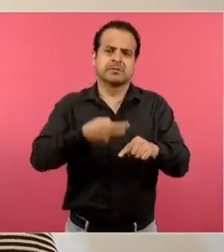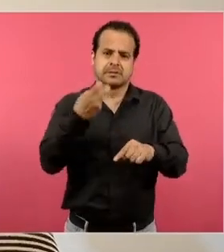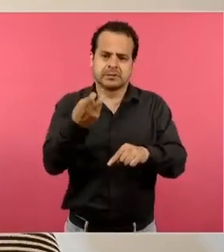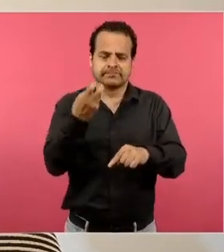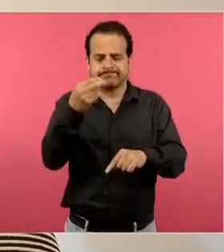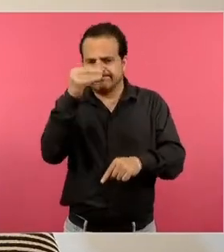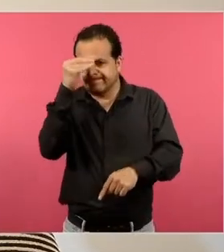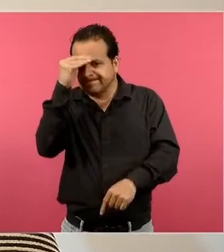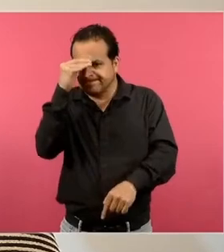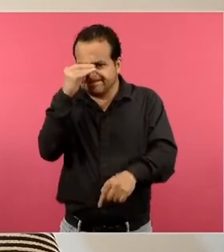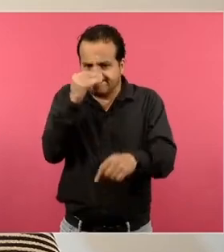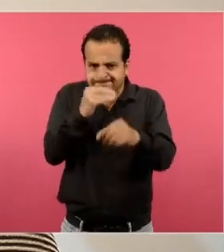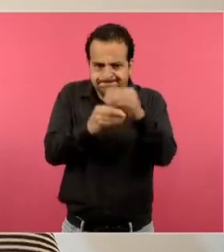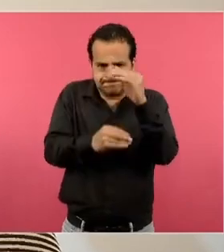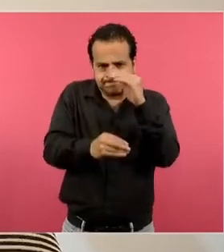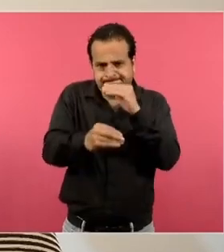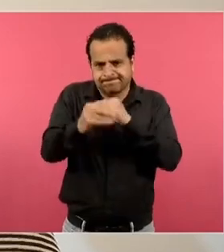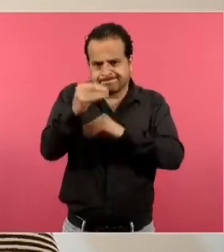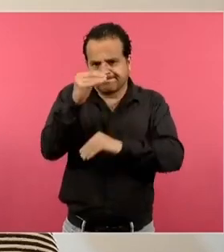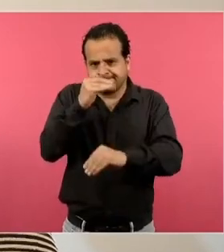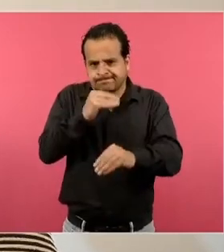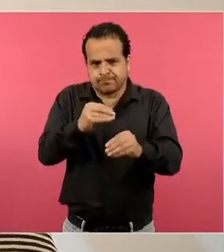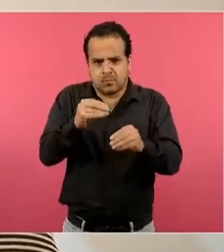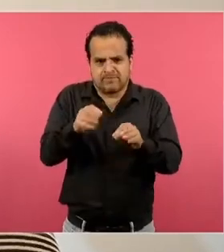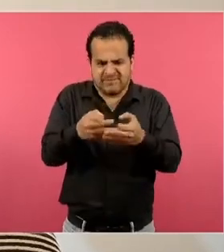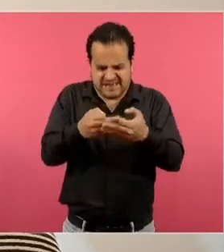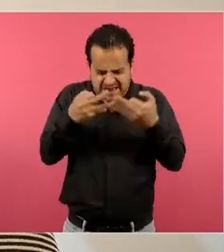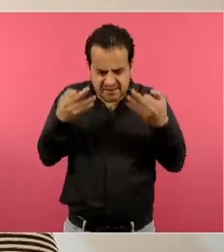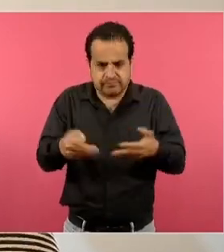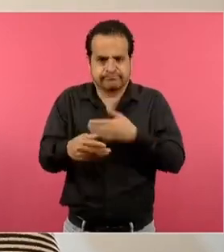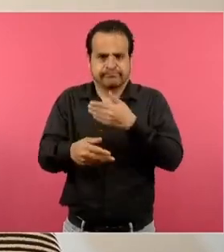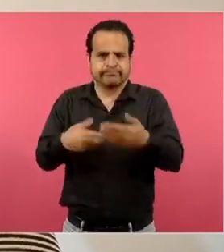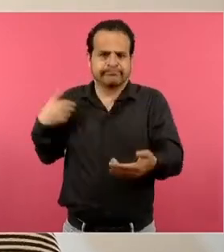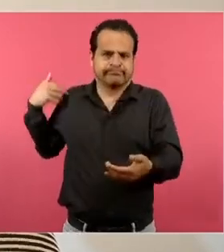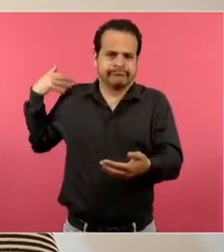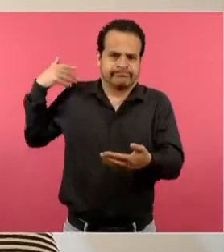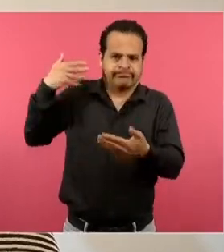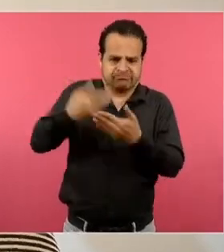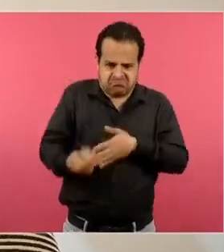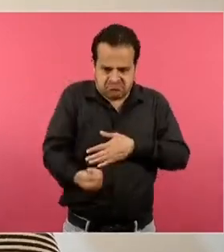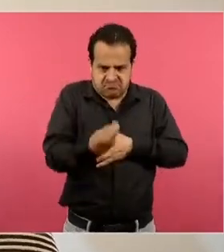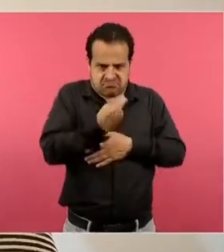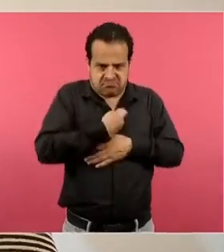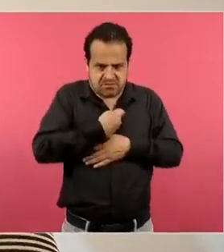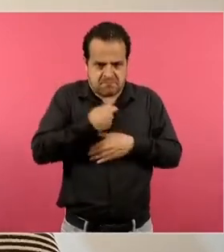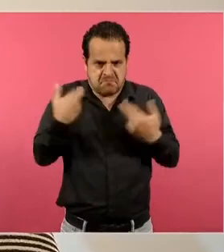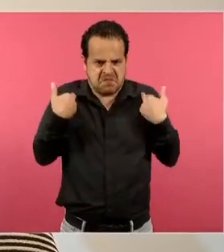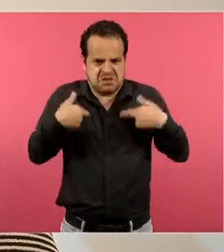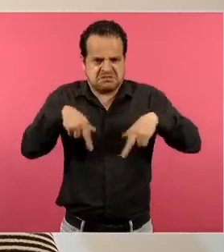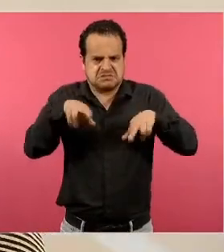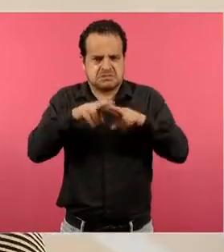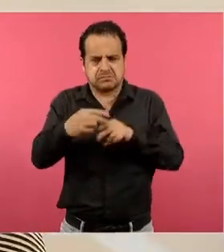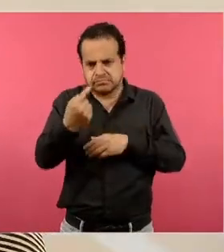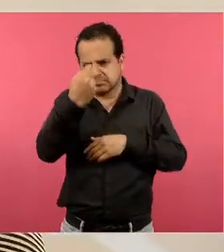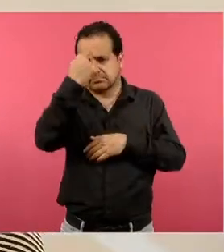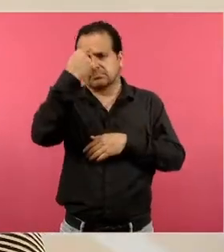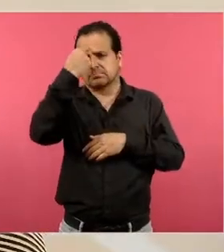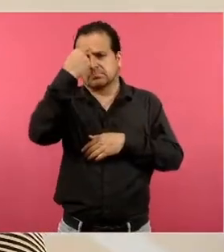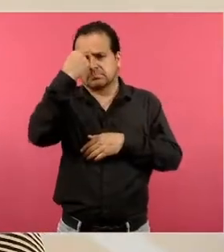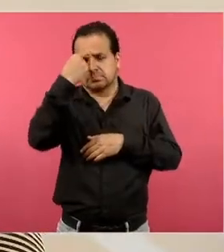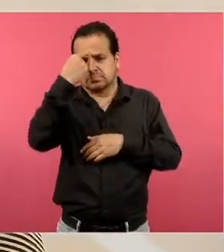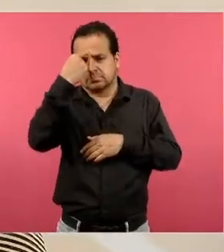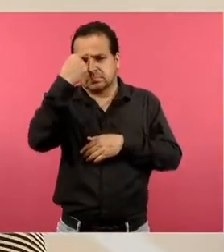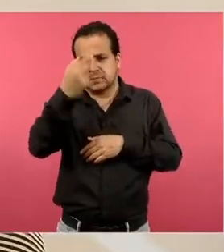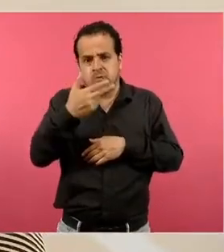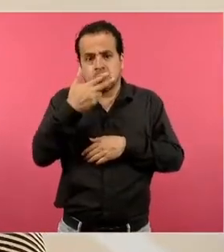sobre la propia memoria magisterial, sobre lo que implica su identidad y la necesidad de reconstruir esa imagen social que por mucho